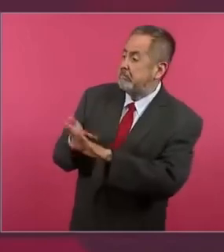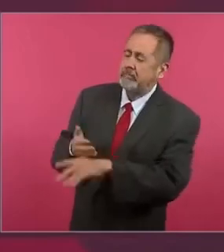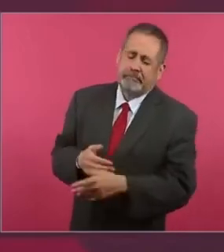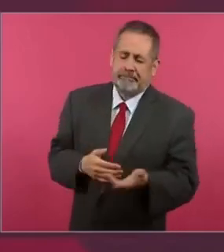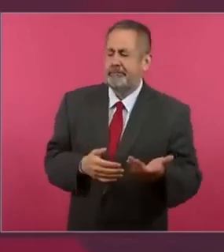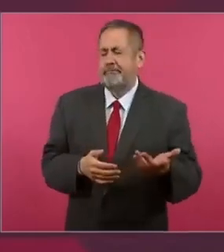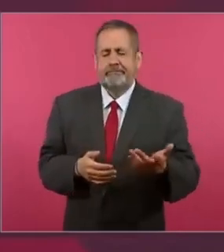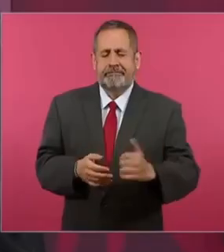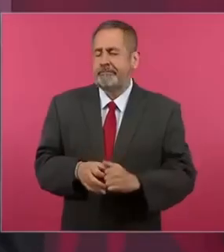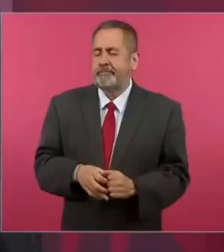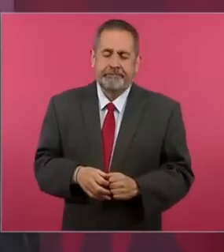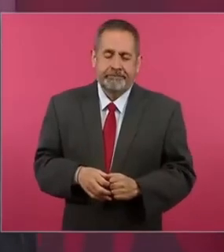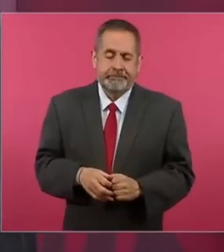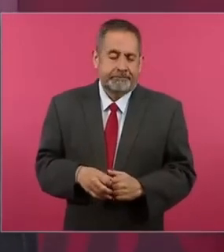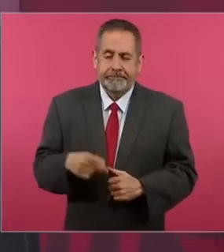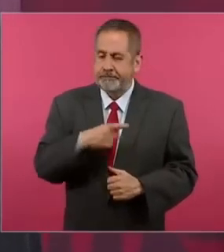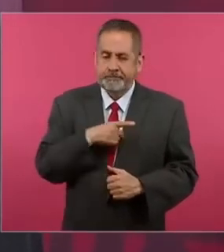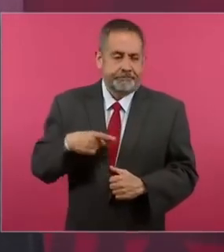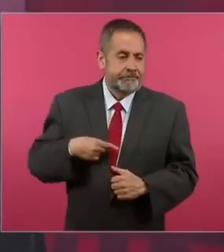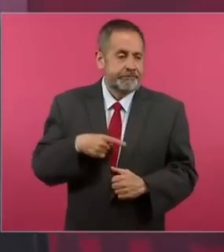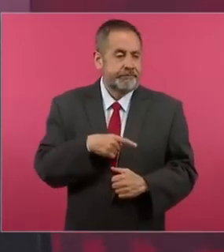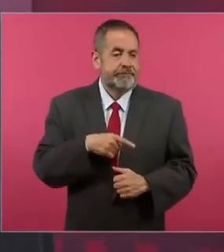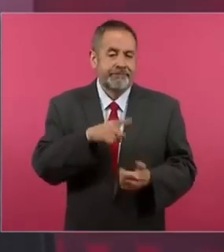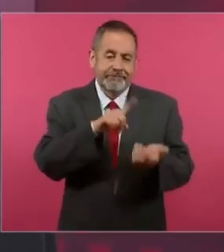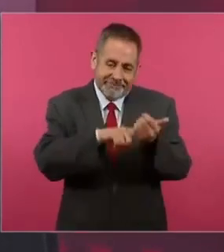manipulados